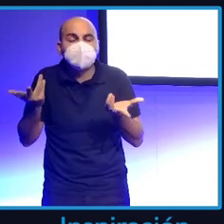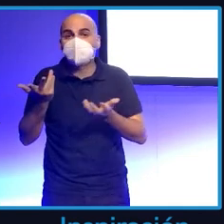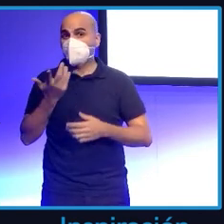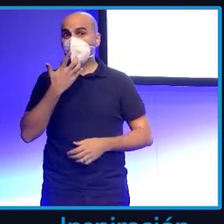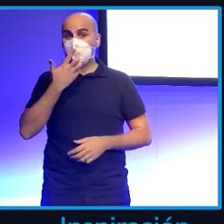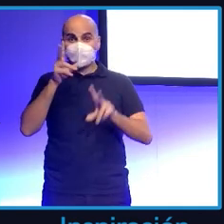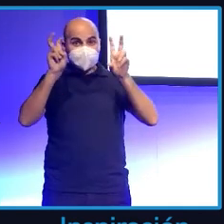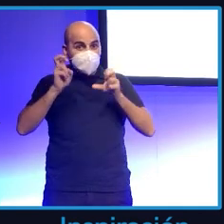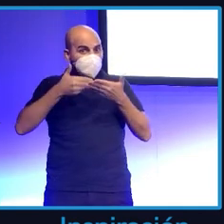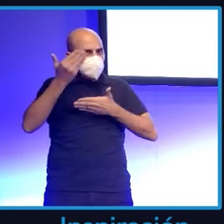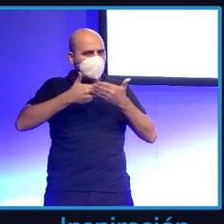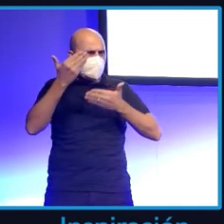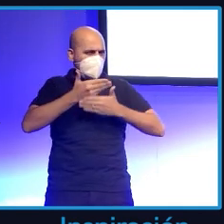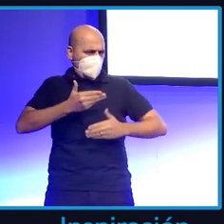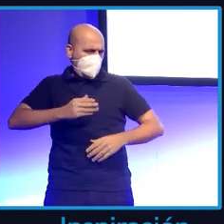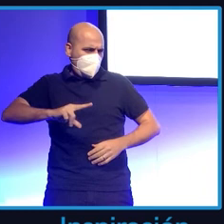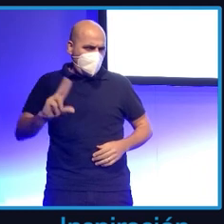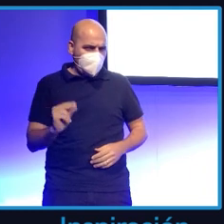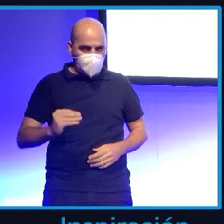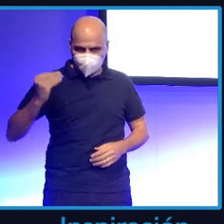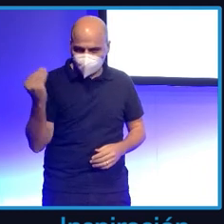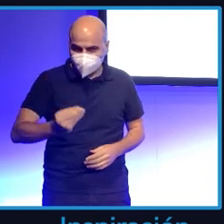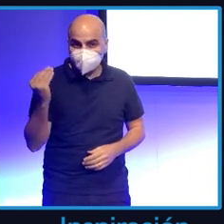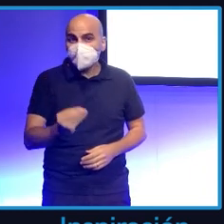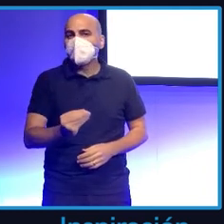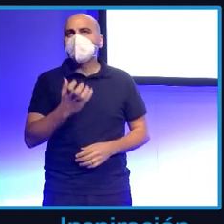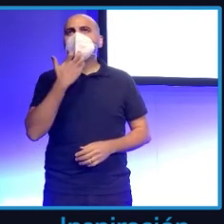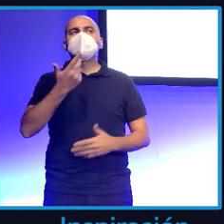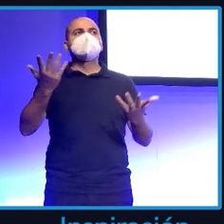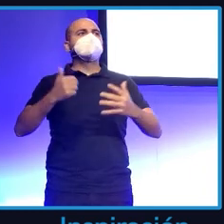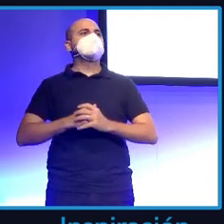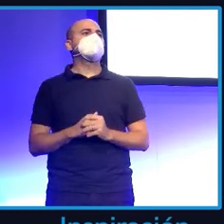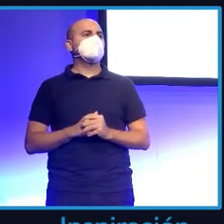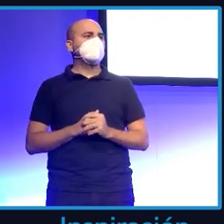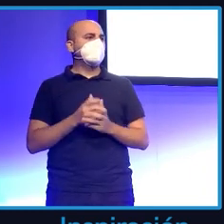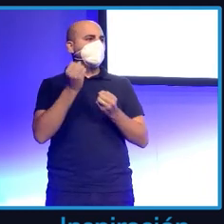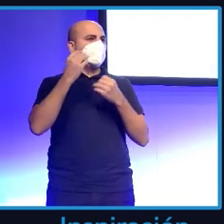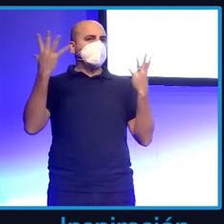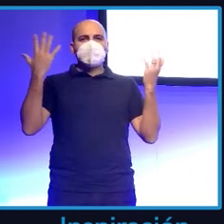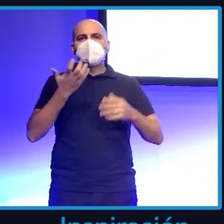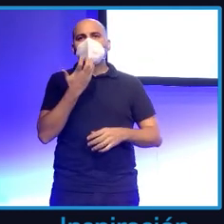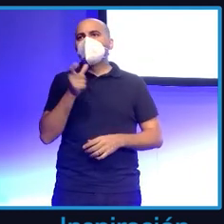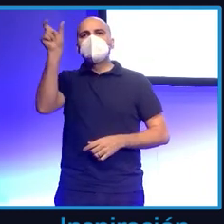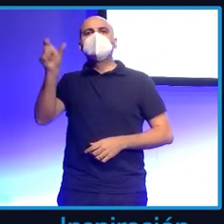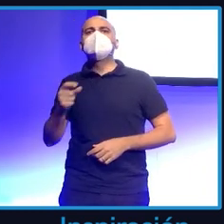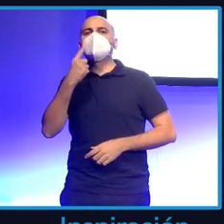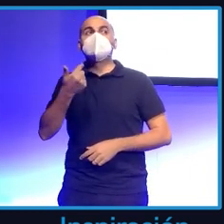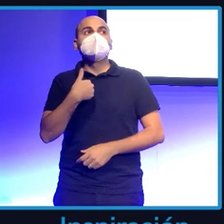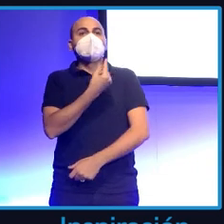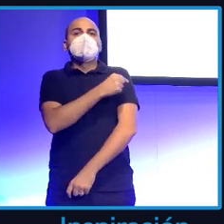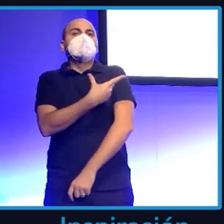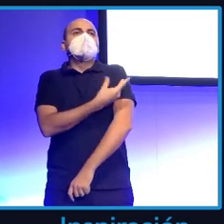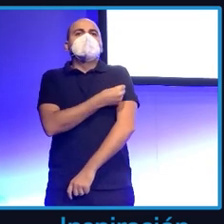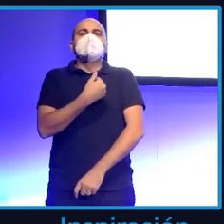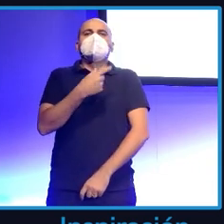No sé, una idea que se me ocurre ahora mismo, pues dice Santiago Abascal que nos ha vacunado. Bueno, pues vamos a ver si efectivamente en